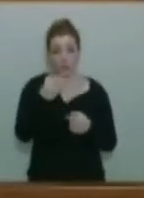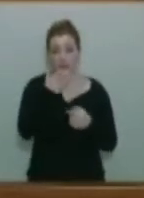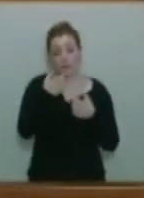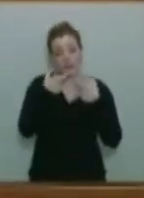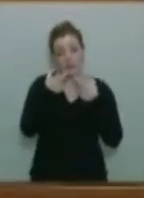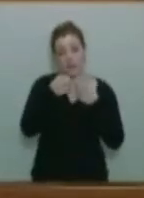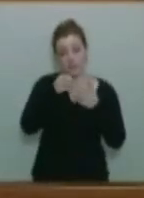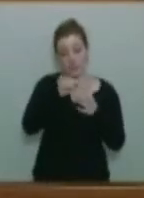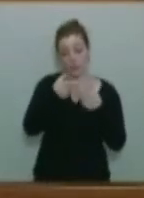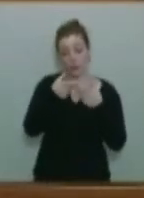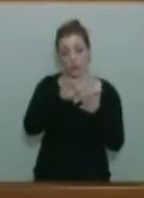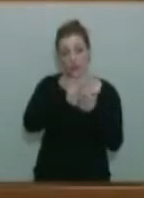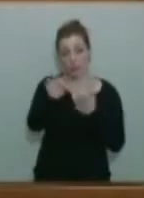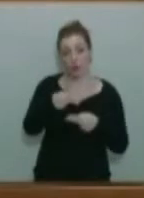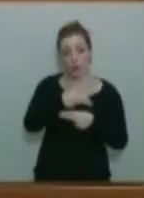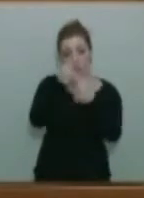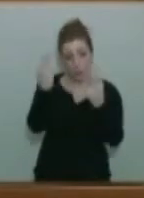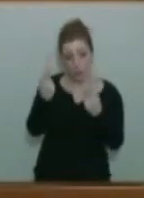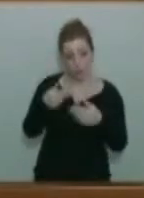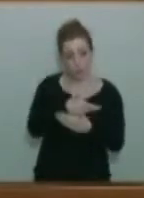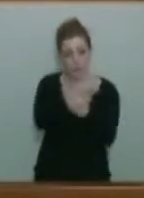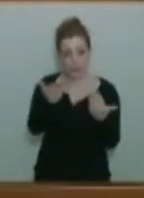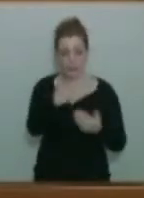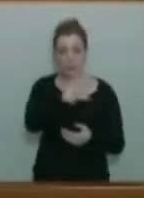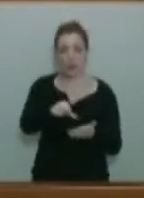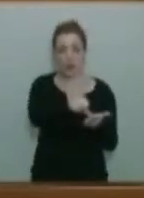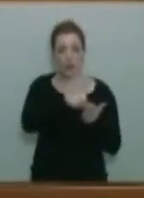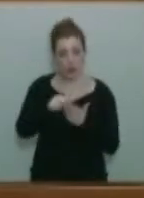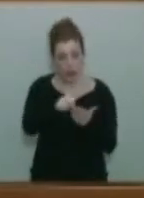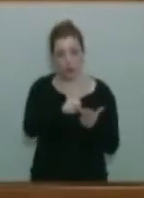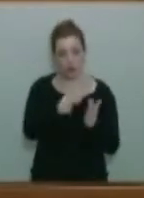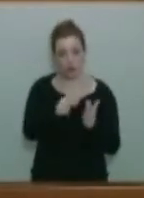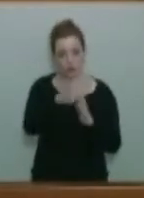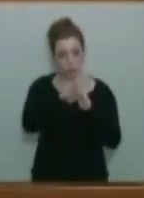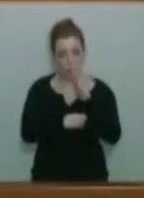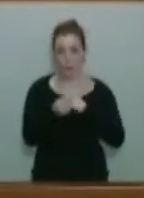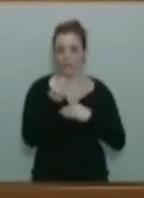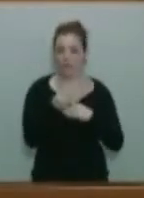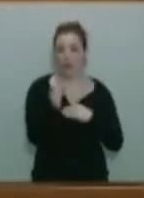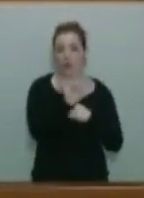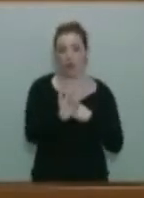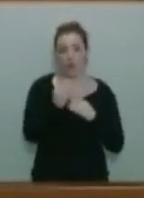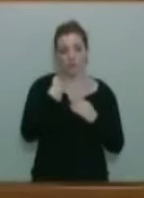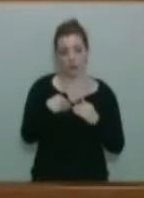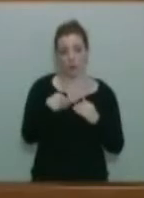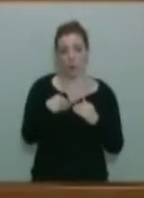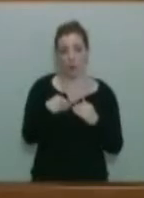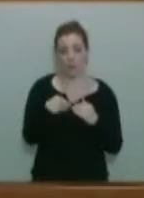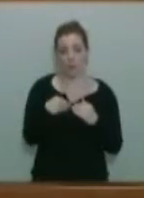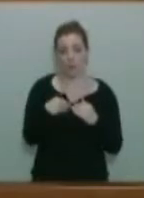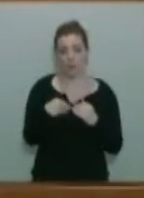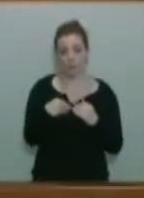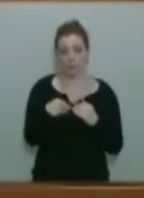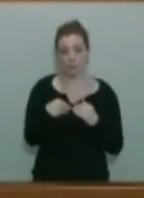se presta en mejores condiciones al ciudadano o no. Y en función de eso utilizar la fórmula de prestación. Provisión pública,